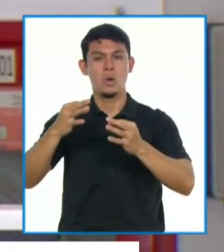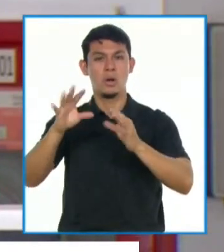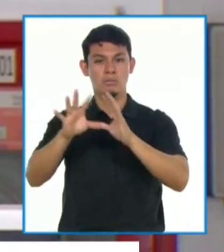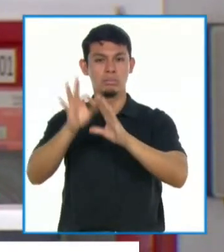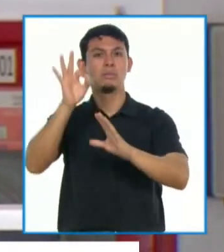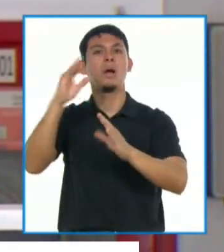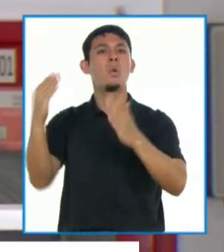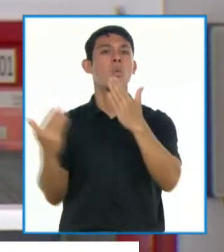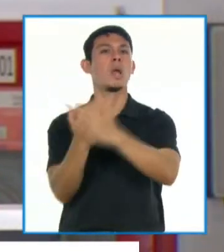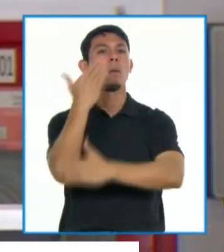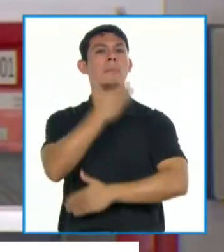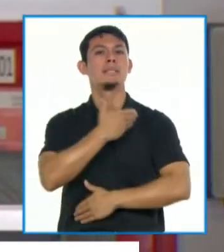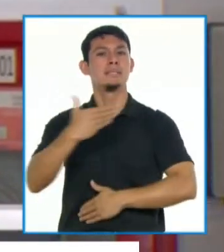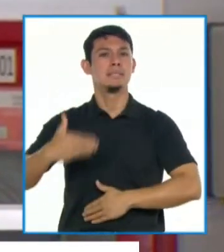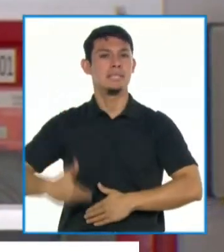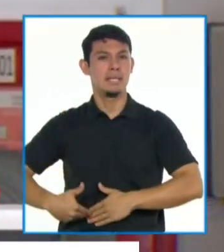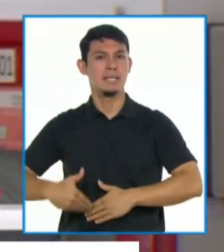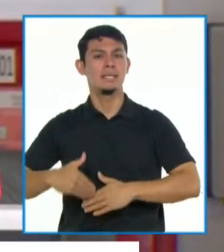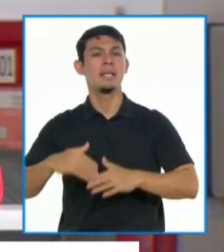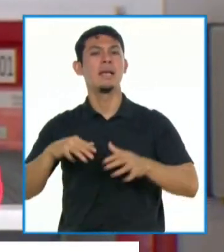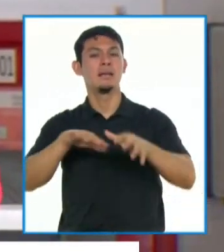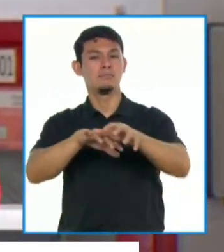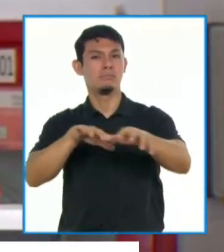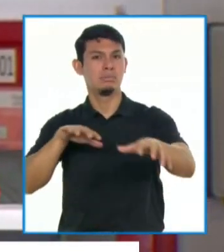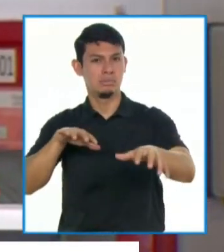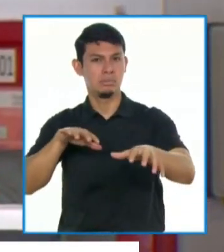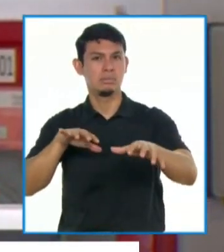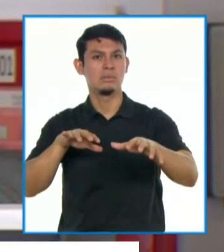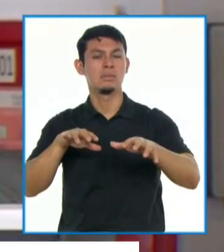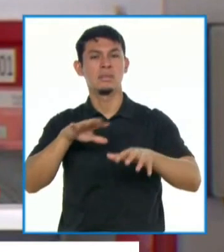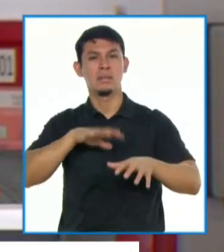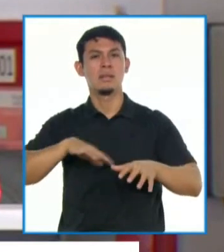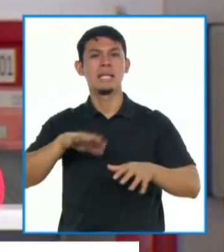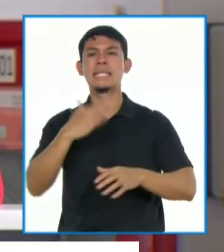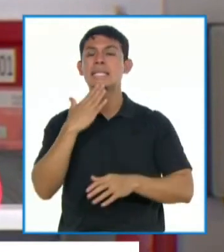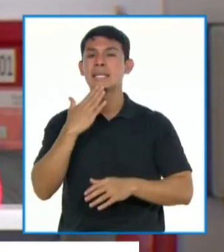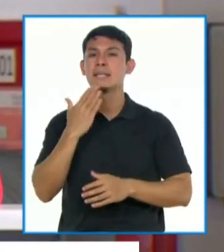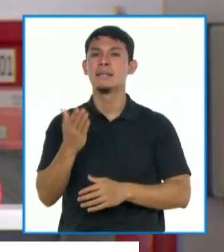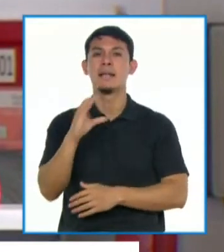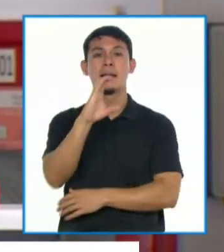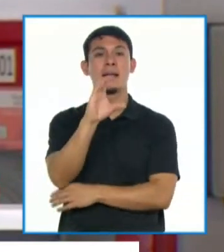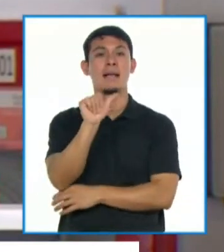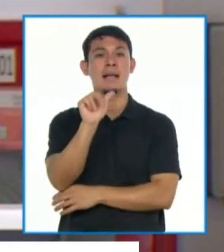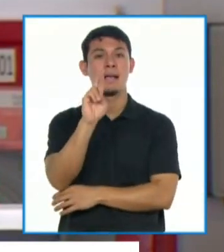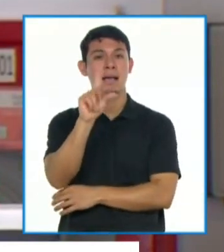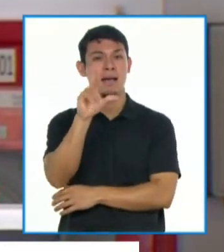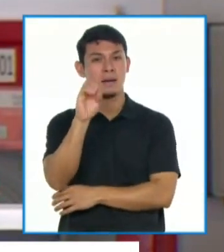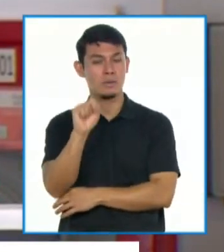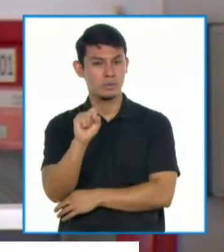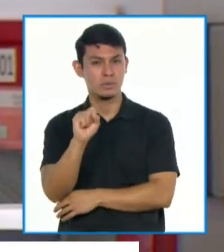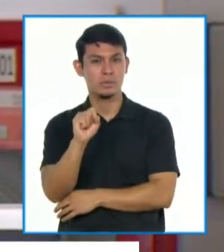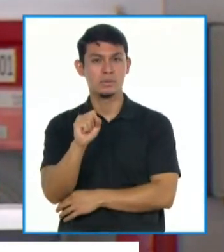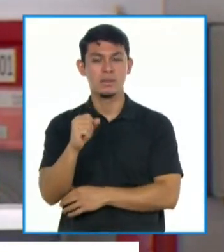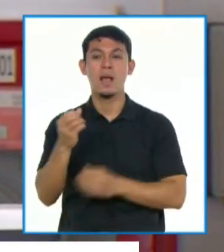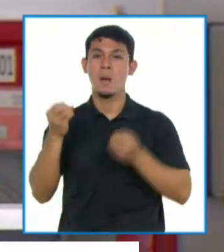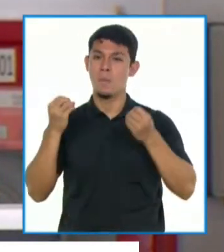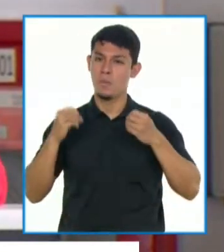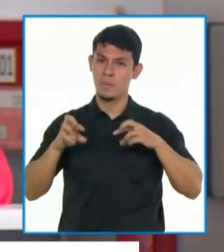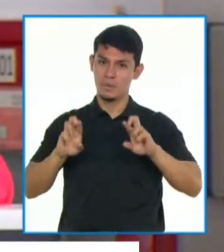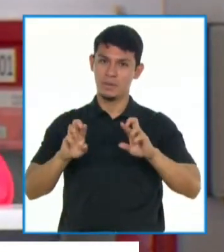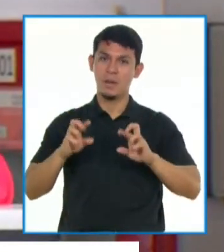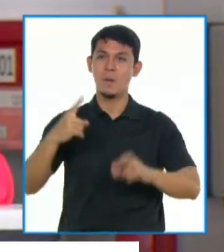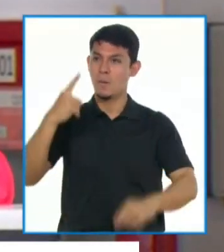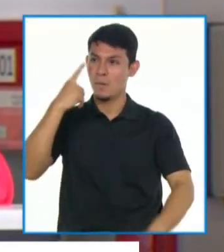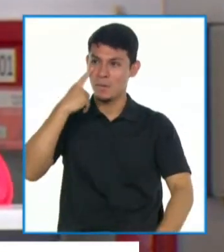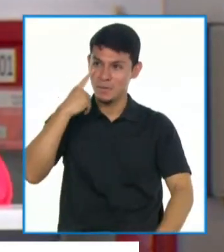presidente de la Asamblea Nacional de Gobiernos Regionales, el señor Carlos Rúa, a quien he tenido la oportunidad de